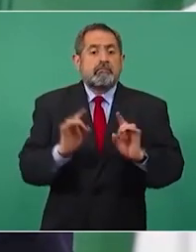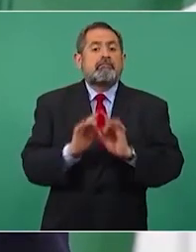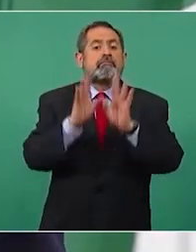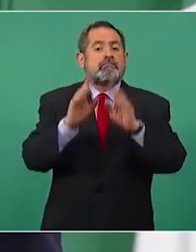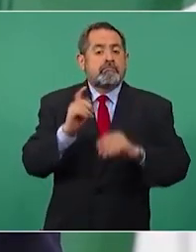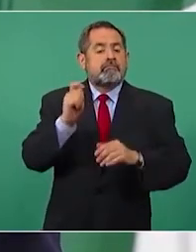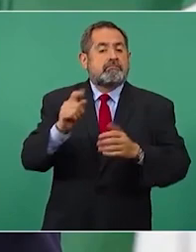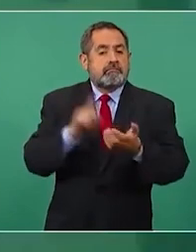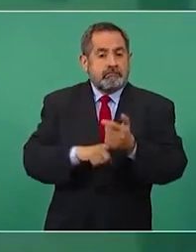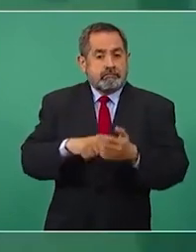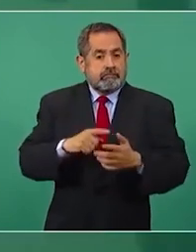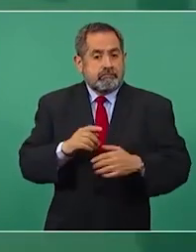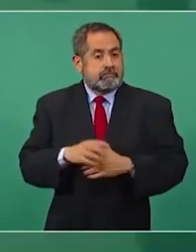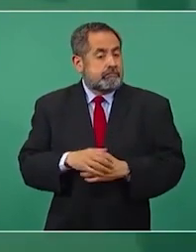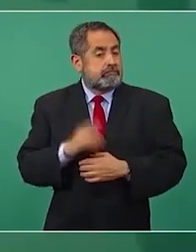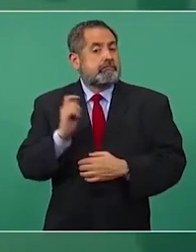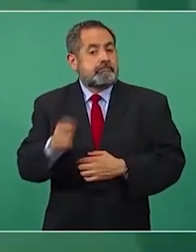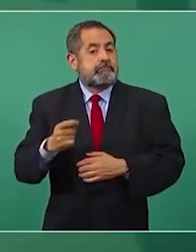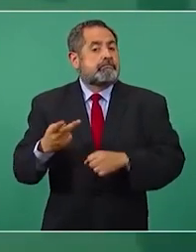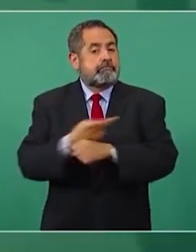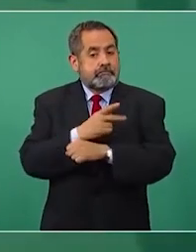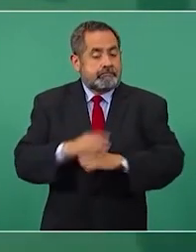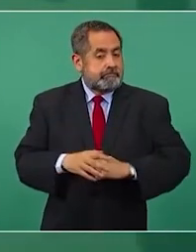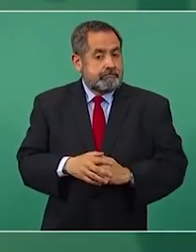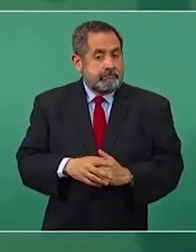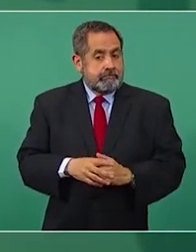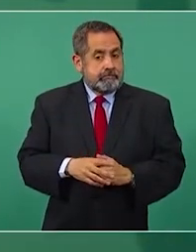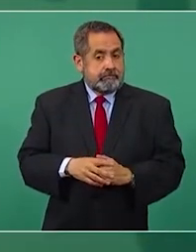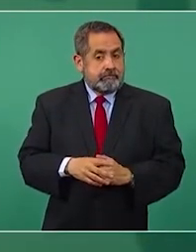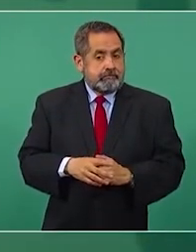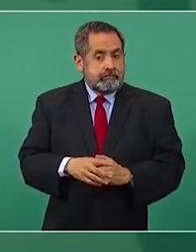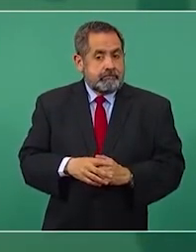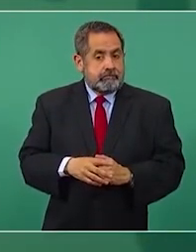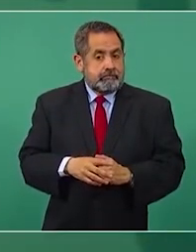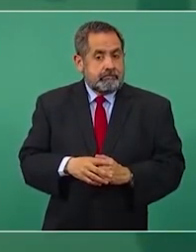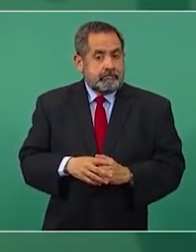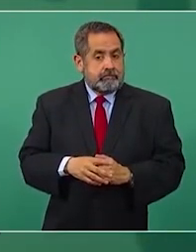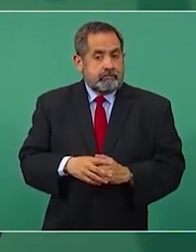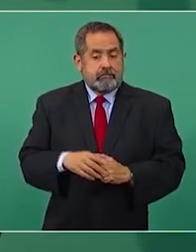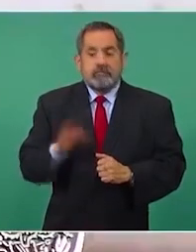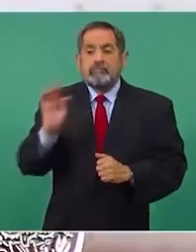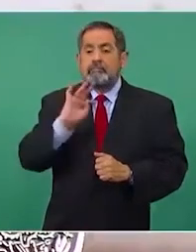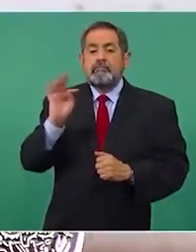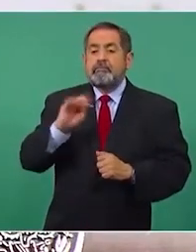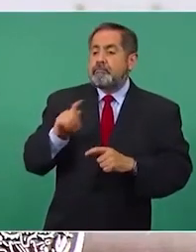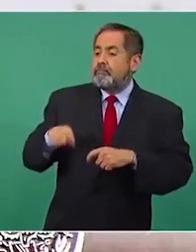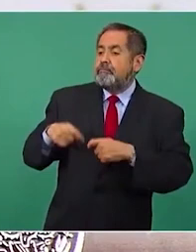triunfa.